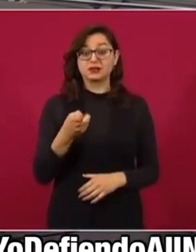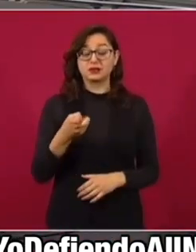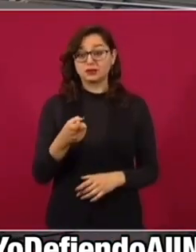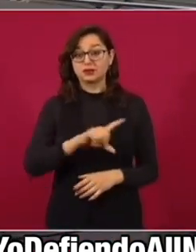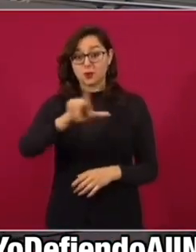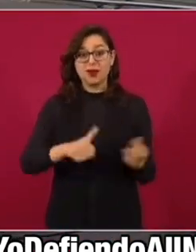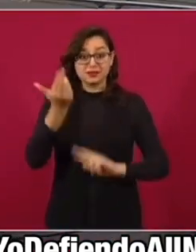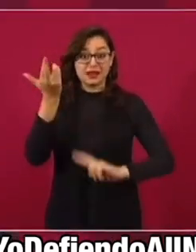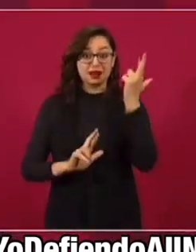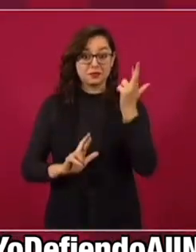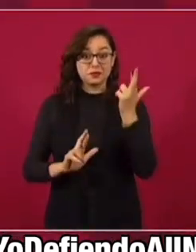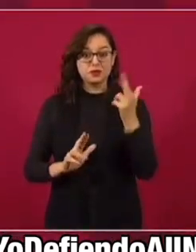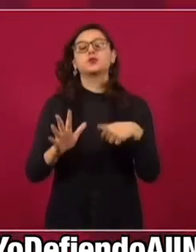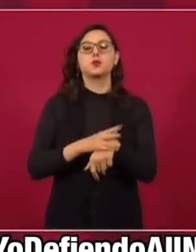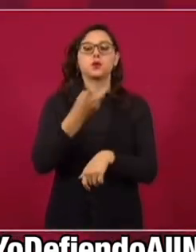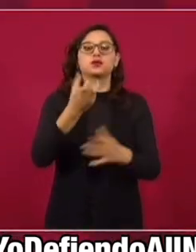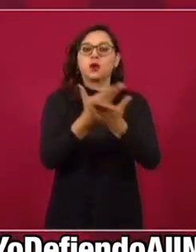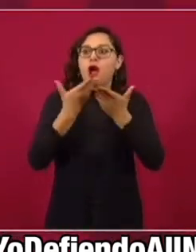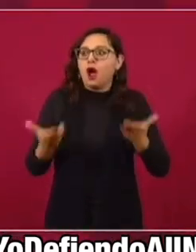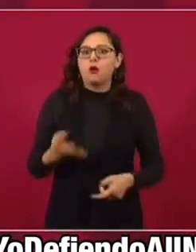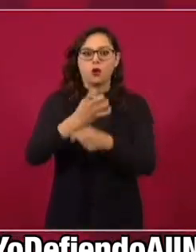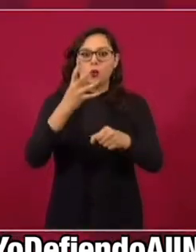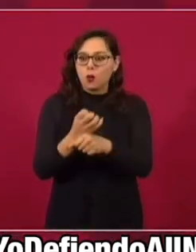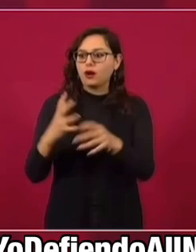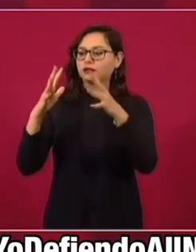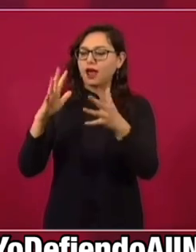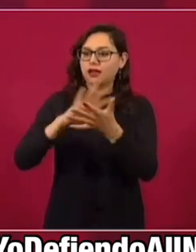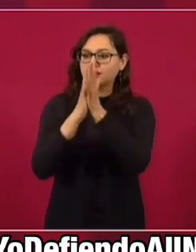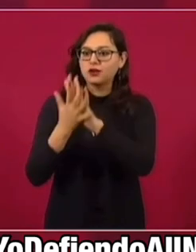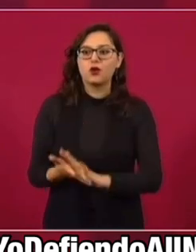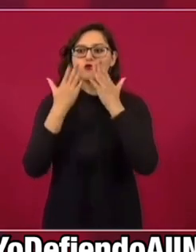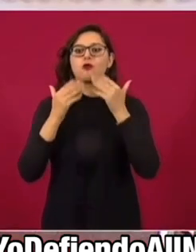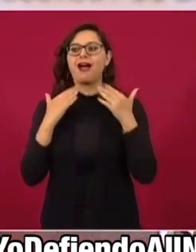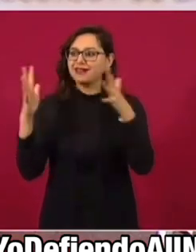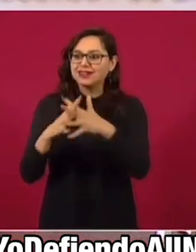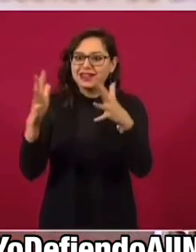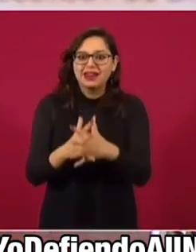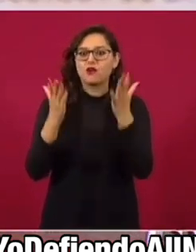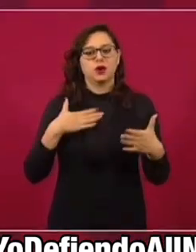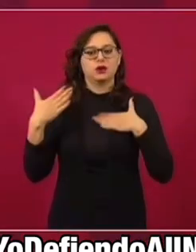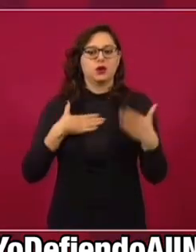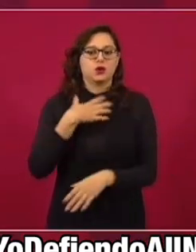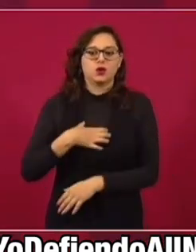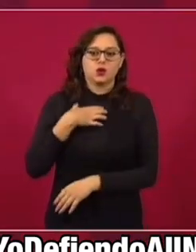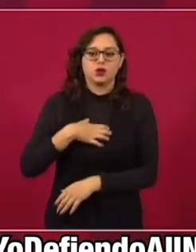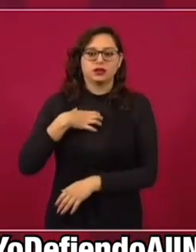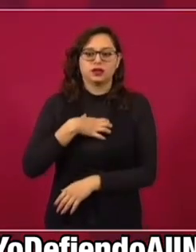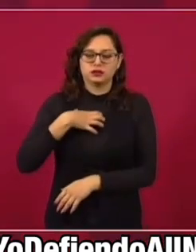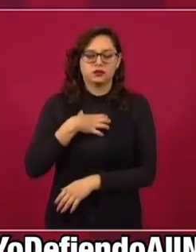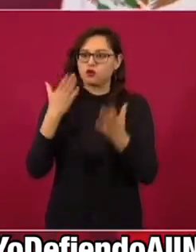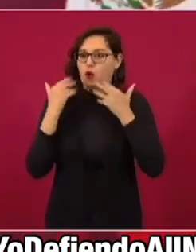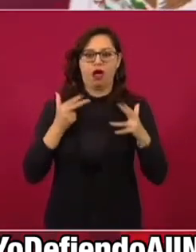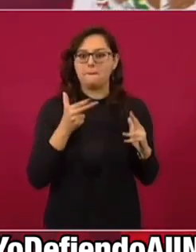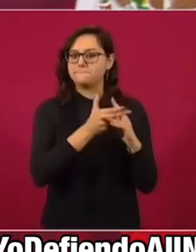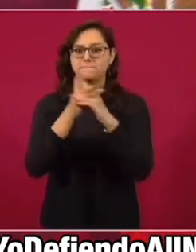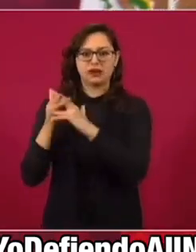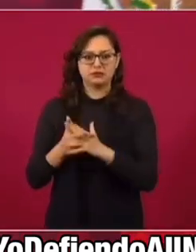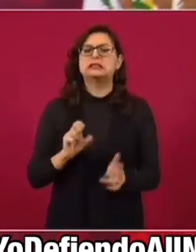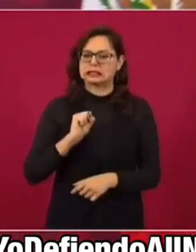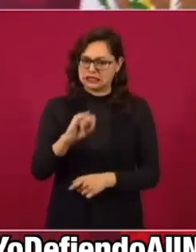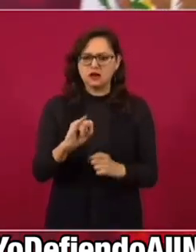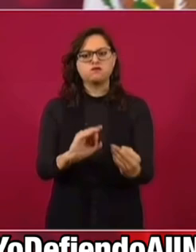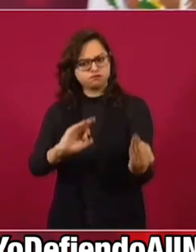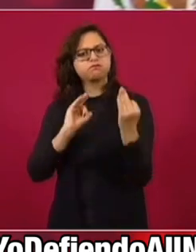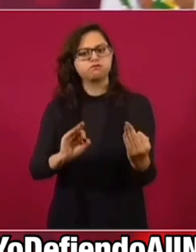Por eso yo celebro que estemos llevando a cabo una transformación sin esto. Sin violencia. Y que nos enfrentemos, pero